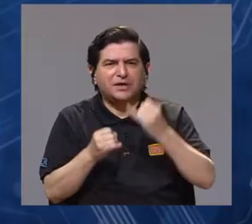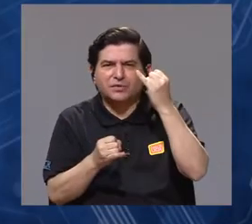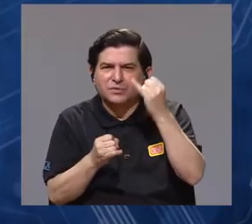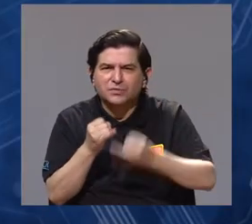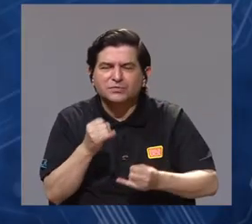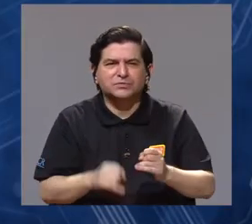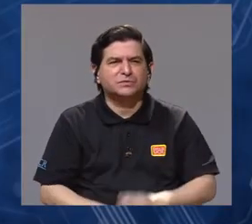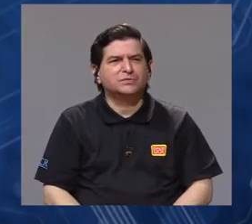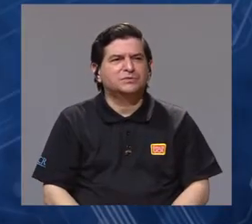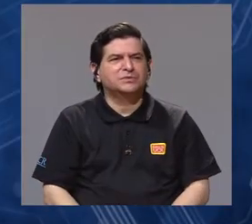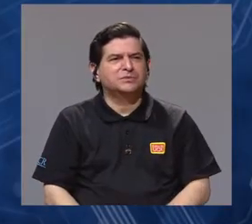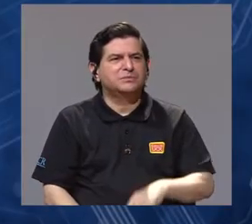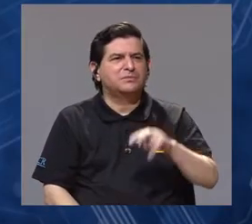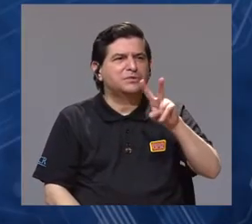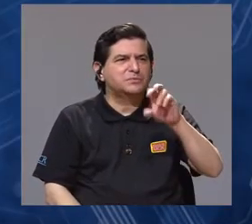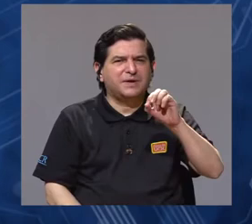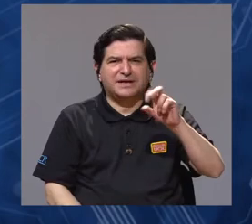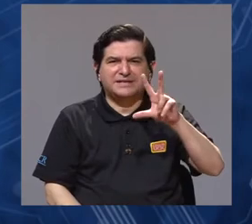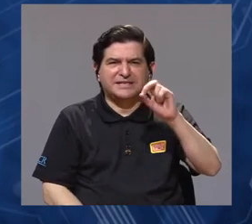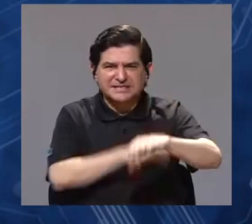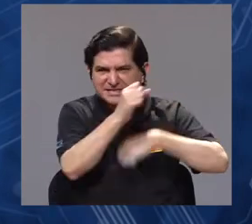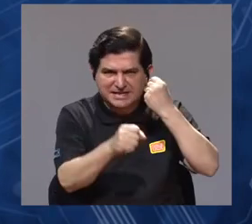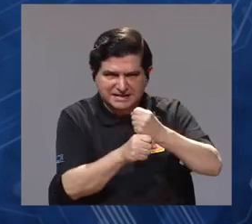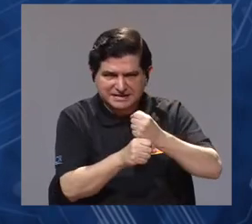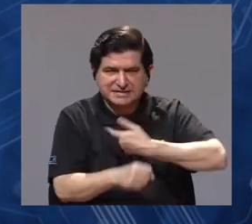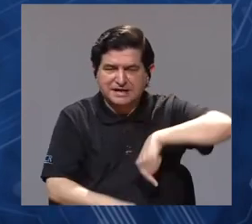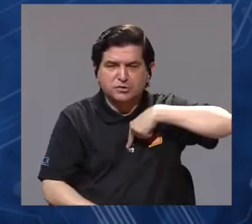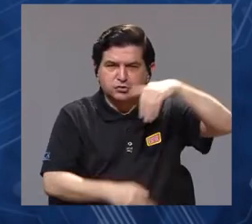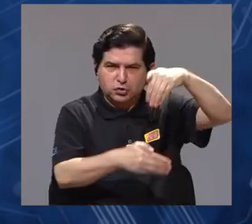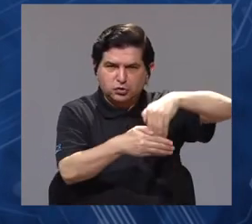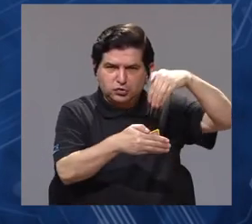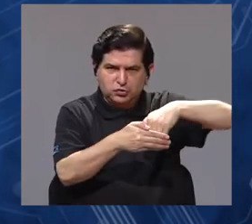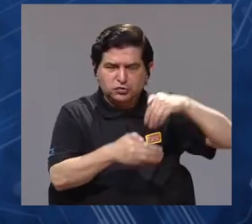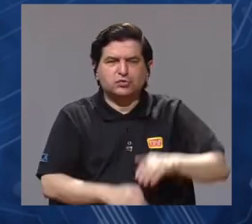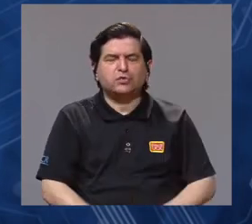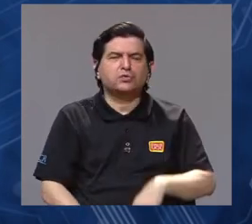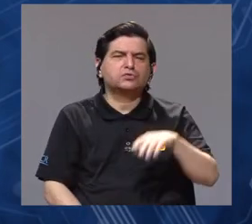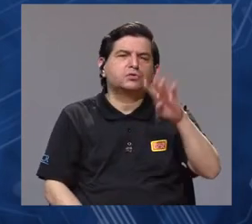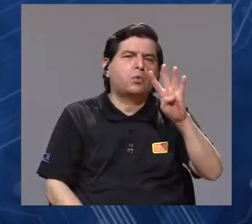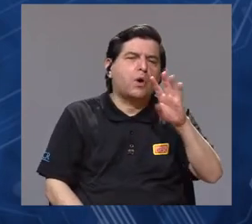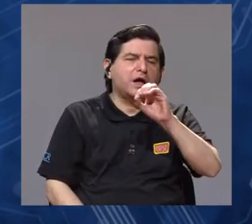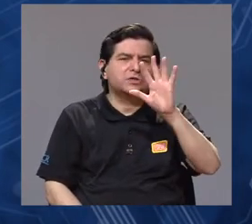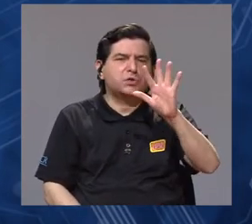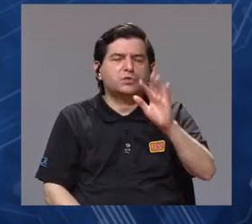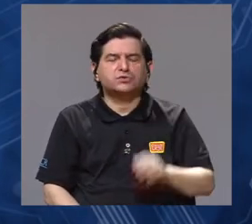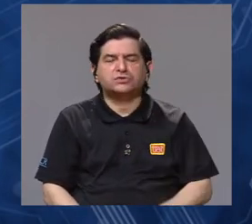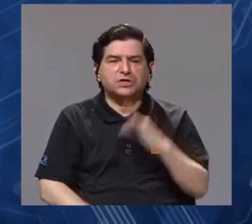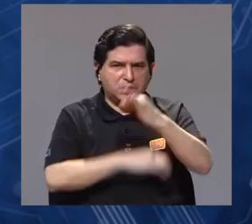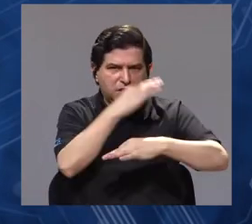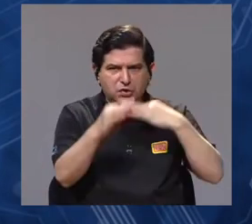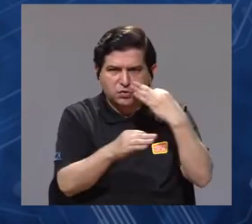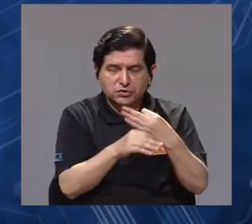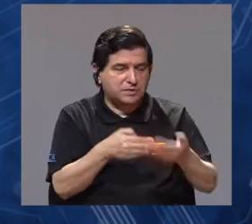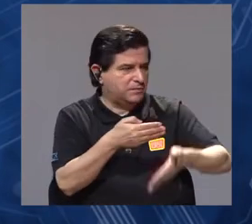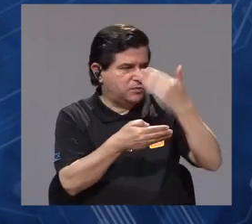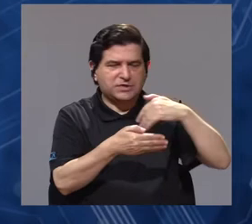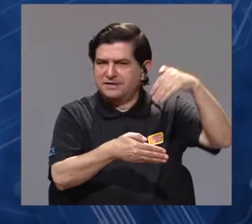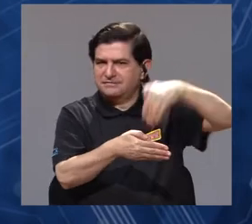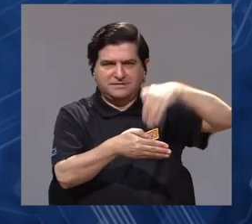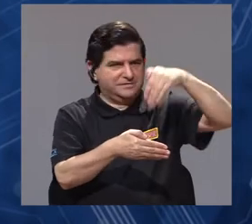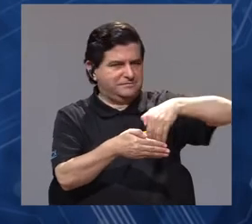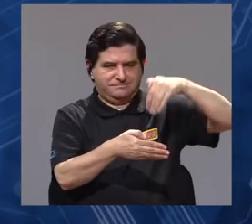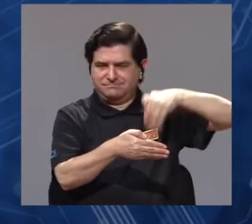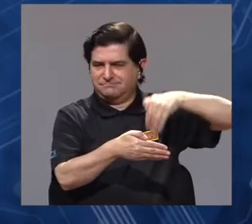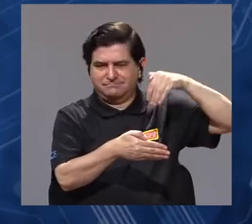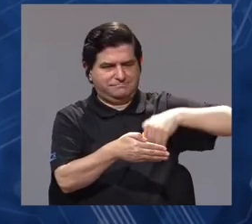en los últimos 20, 30 años, hemos registrado alrededor de 4 o 5 especies que